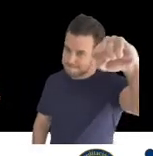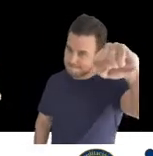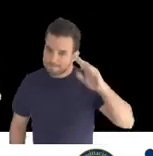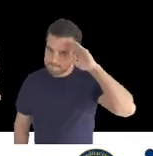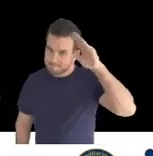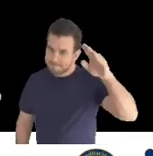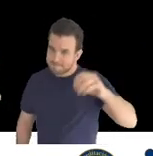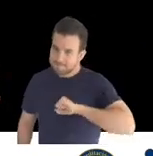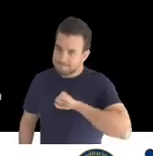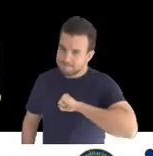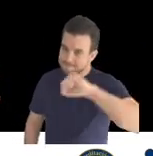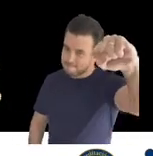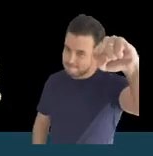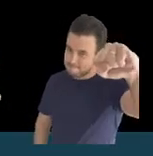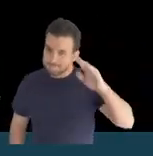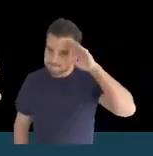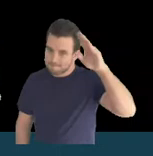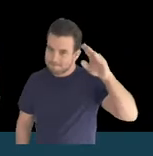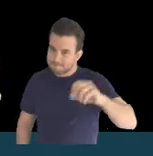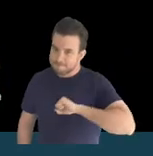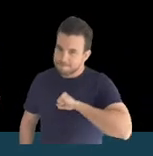mucho en lo que es mi profesión.